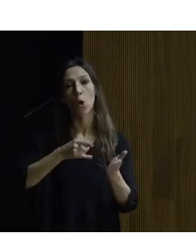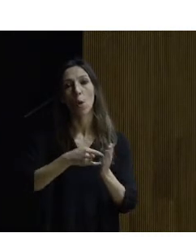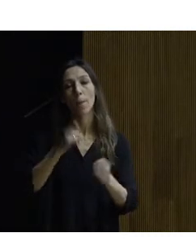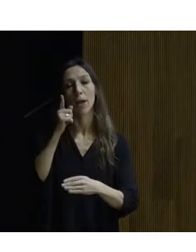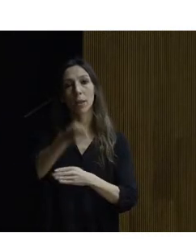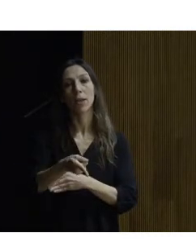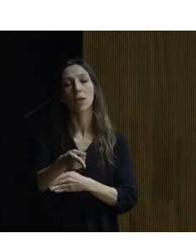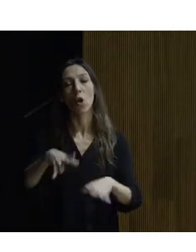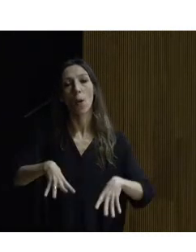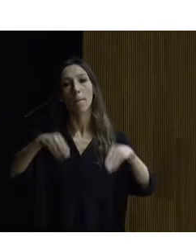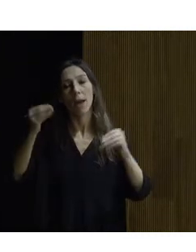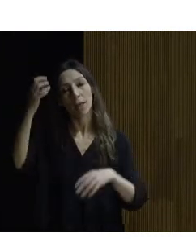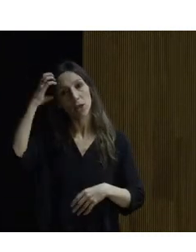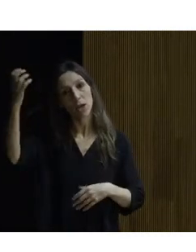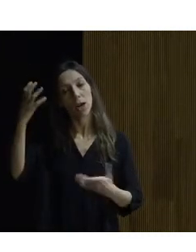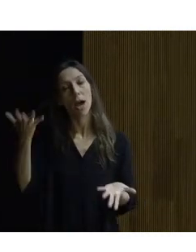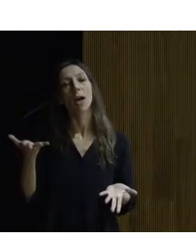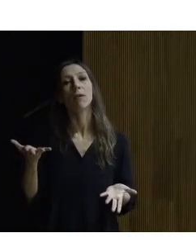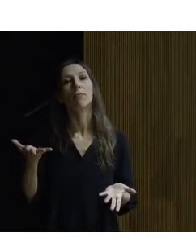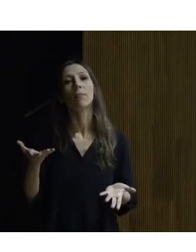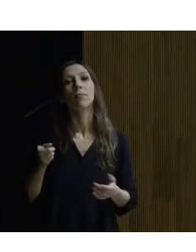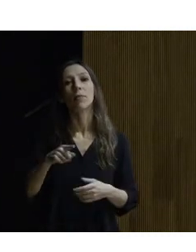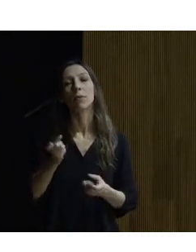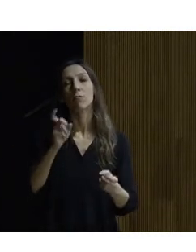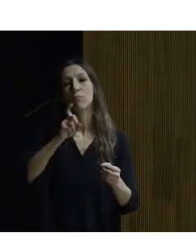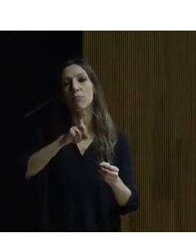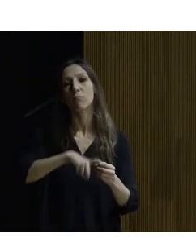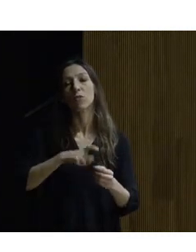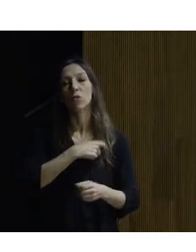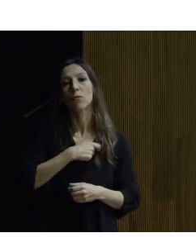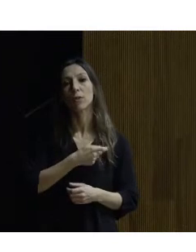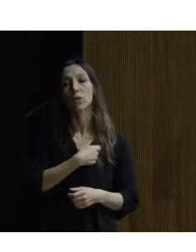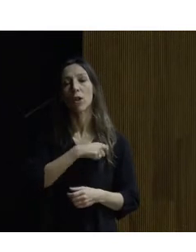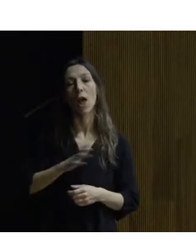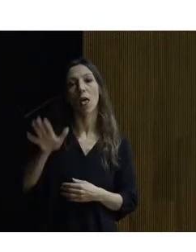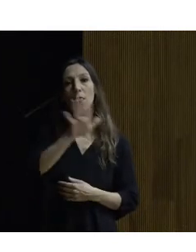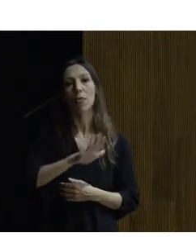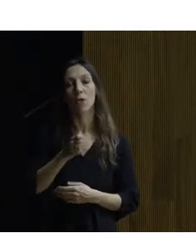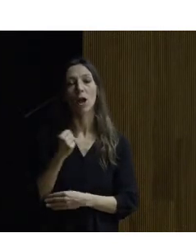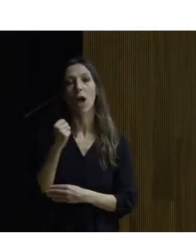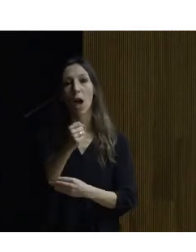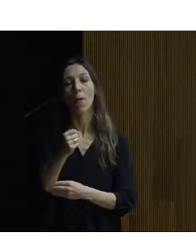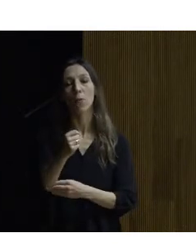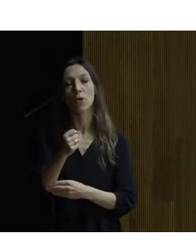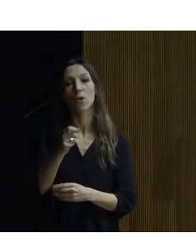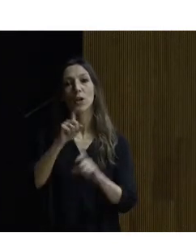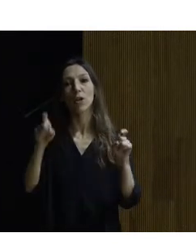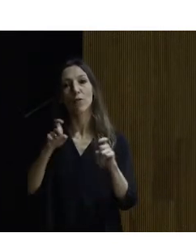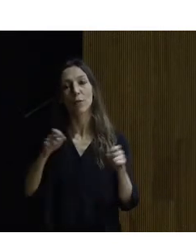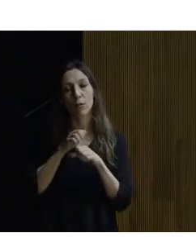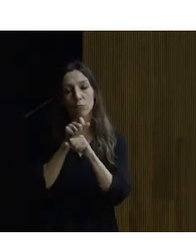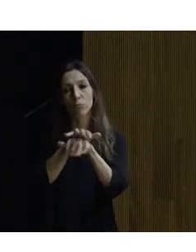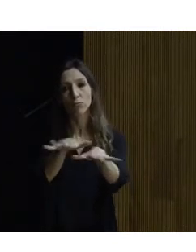de Río Frío para Patrimonio Nacional miembro permanente de la Comisión Nacional de Apoyo a la Divulgación de la Informática y